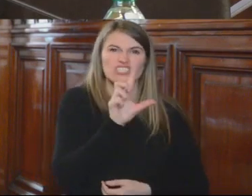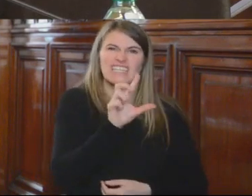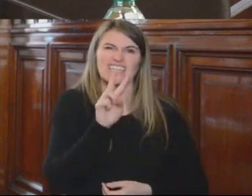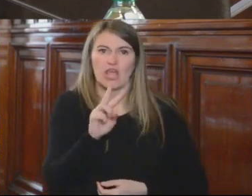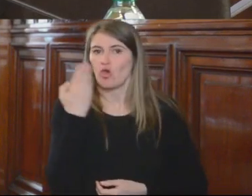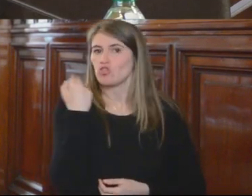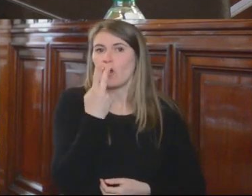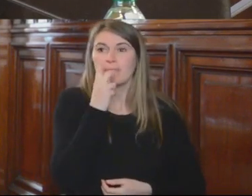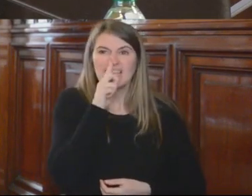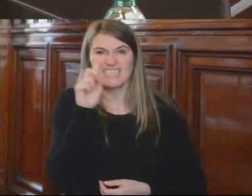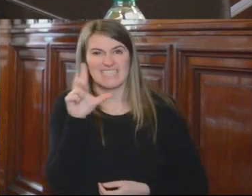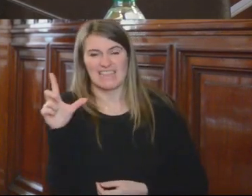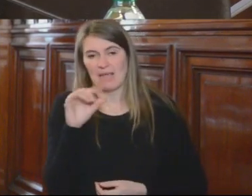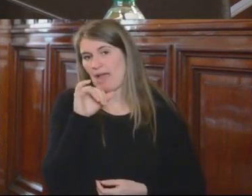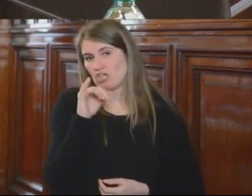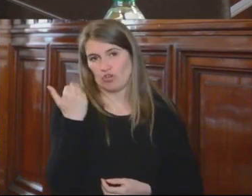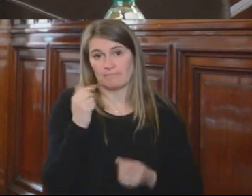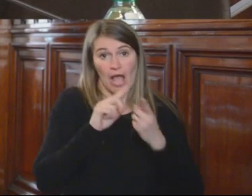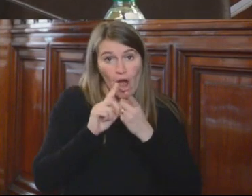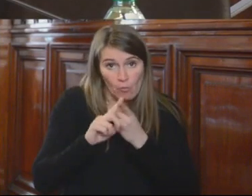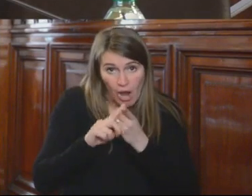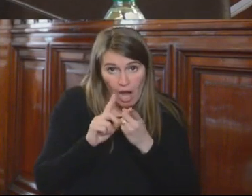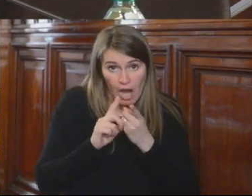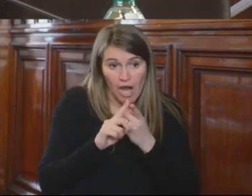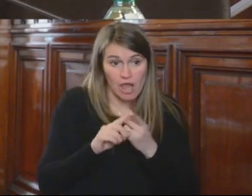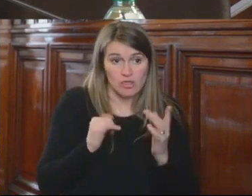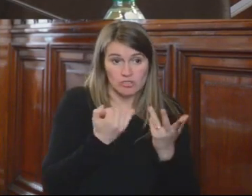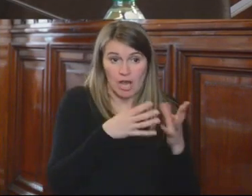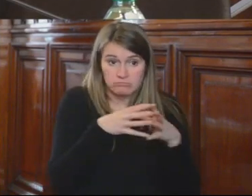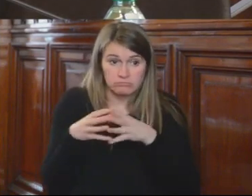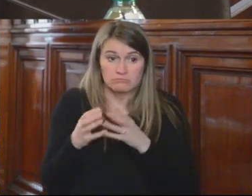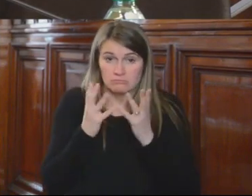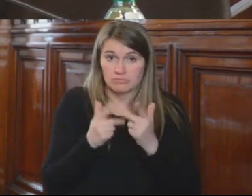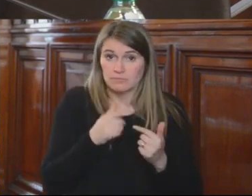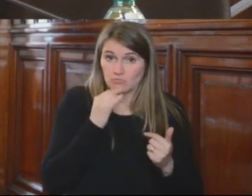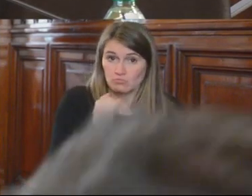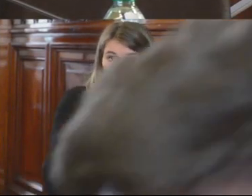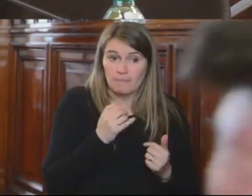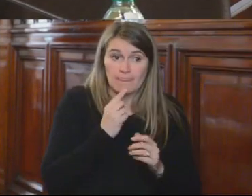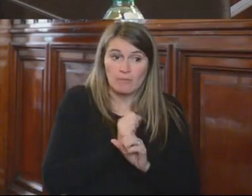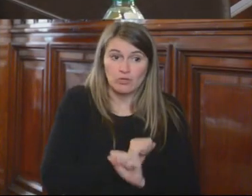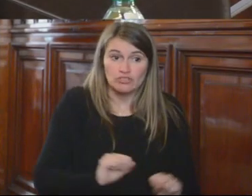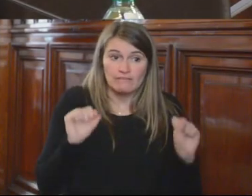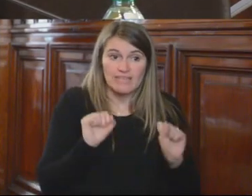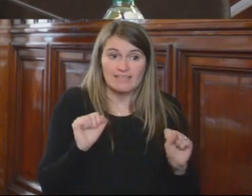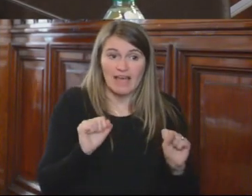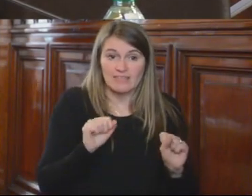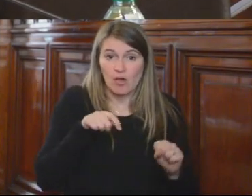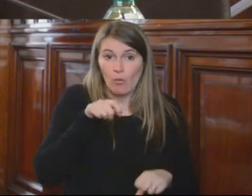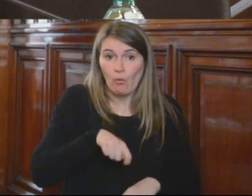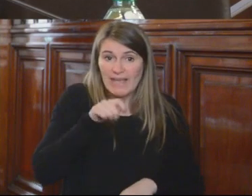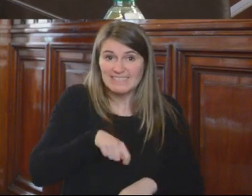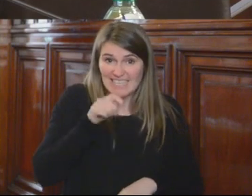2017. Este acuerdo y esta política deja abierta la posibilidad a los jueces que se desvincularon